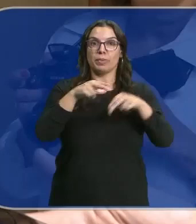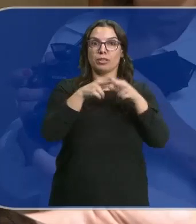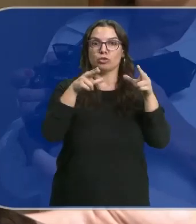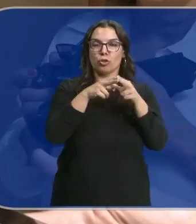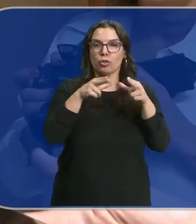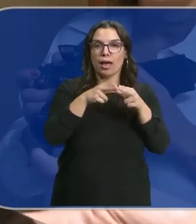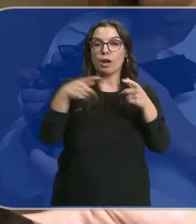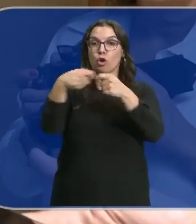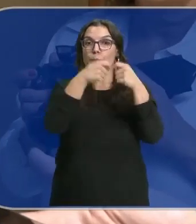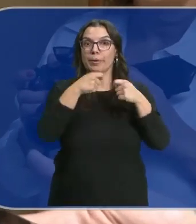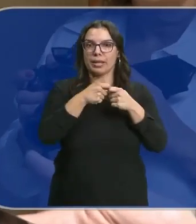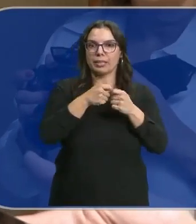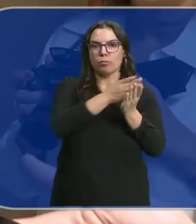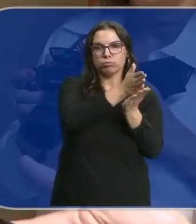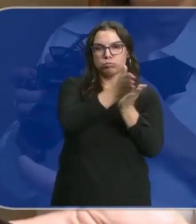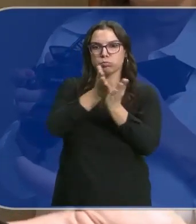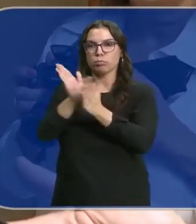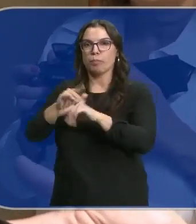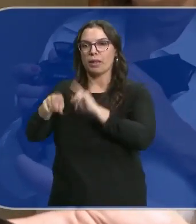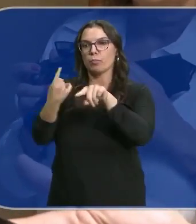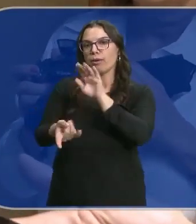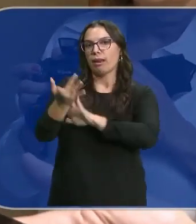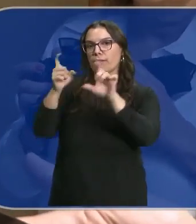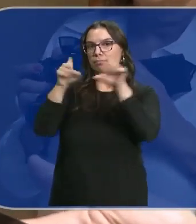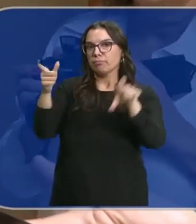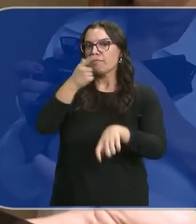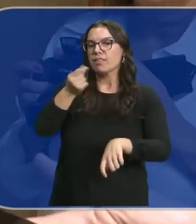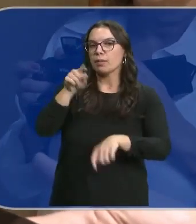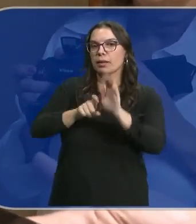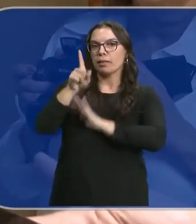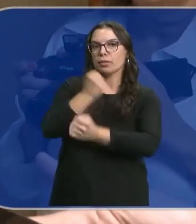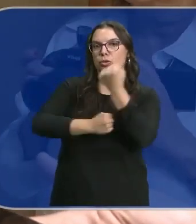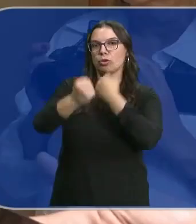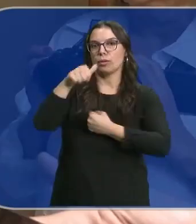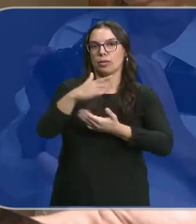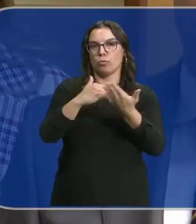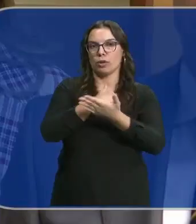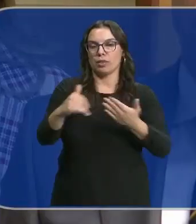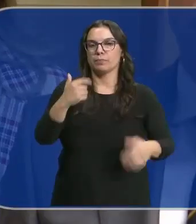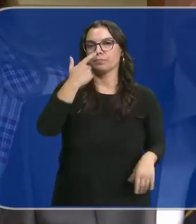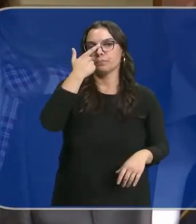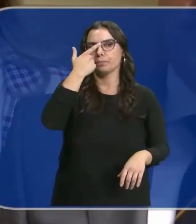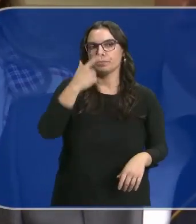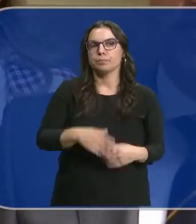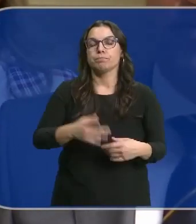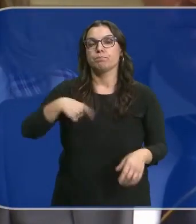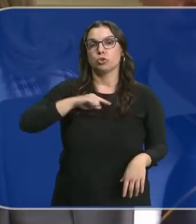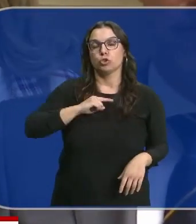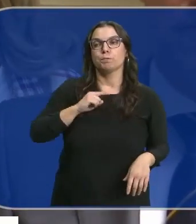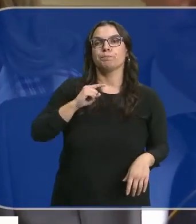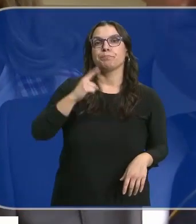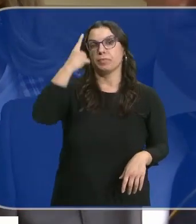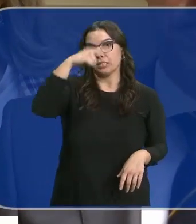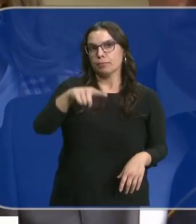social y el cooperativismo para el emprendimiento y para el crecimiento económico de nuestra región. Tenemos identificado